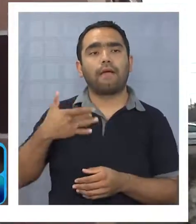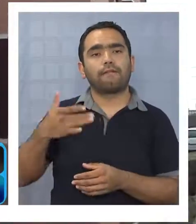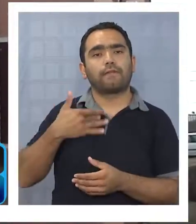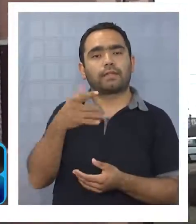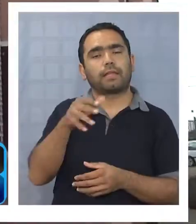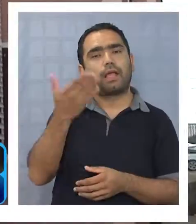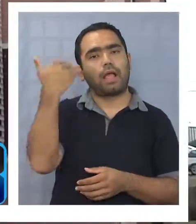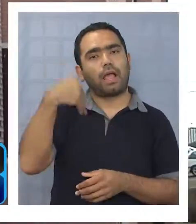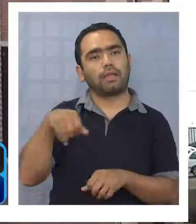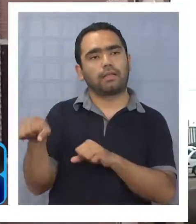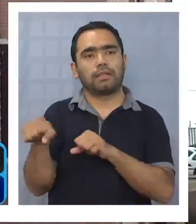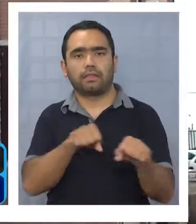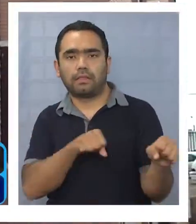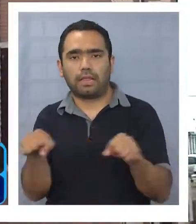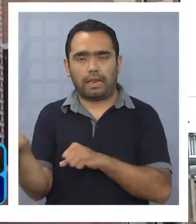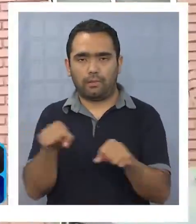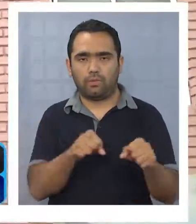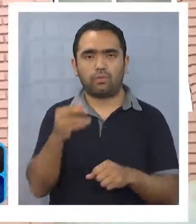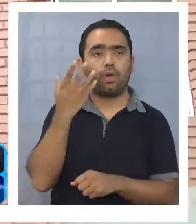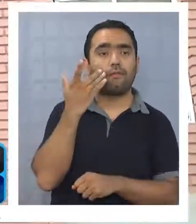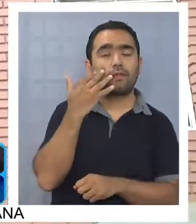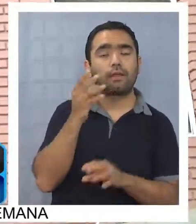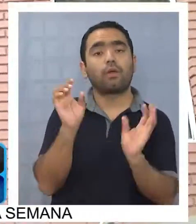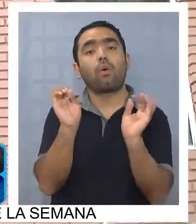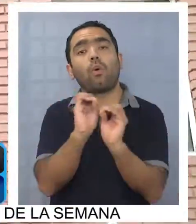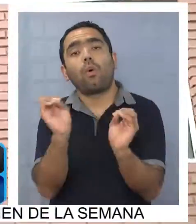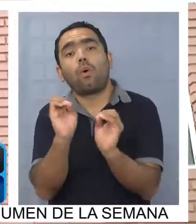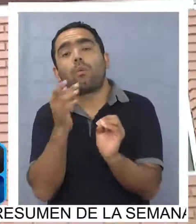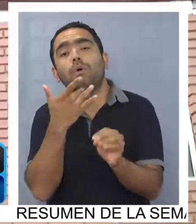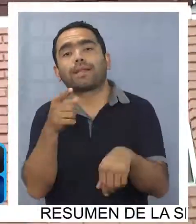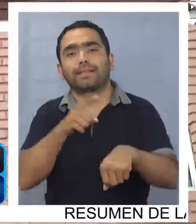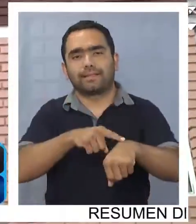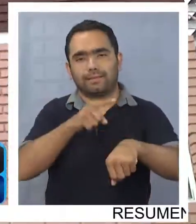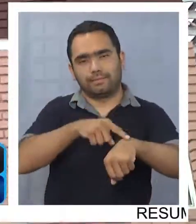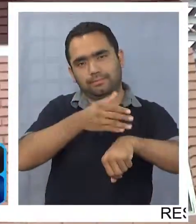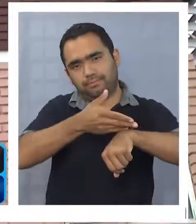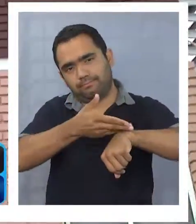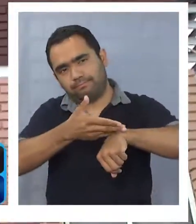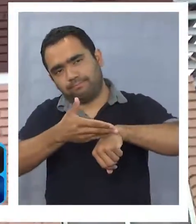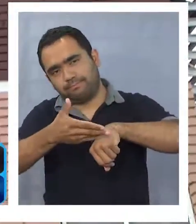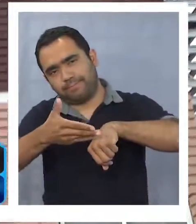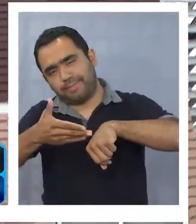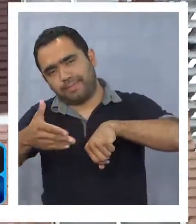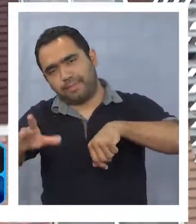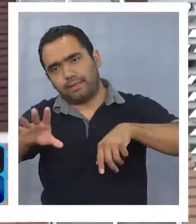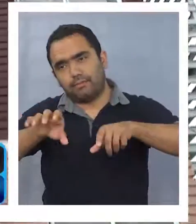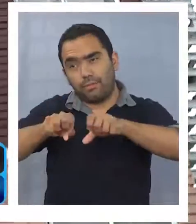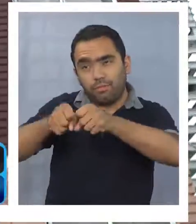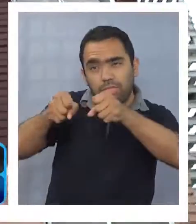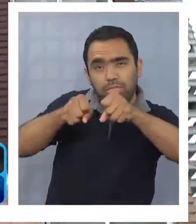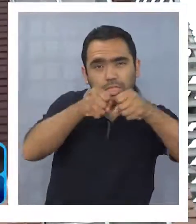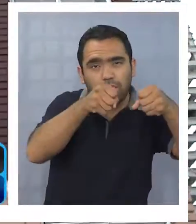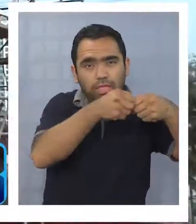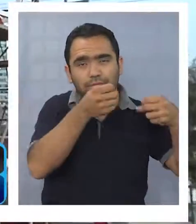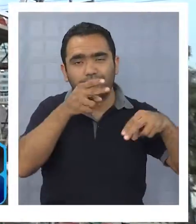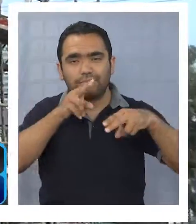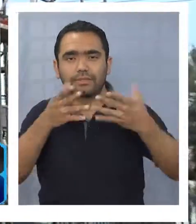por el terremoto de abril pasado o simplemente porque el paso del tiempo dejó sus huellas en la infraestructura.